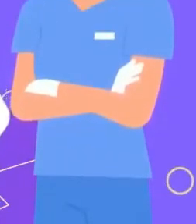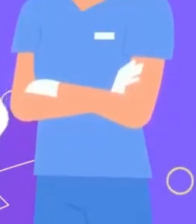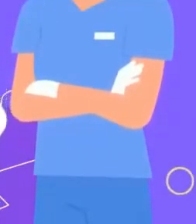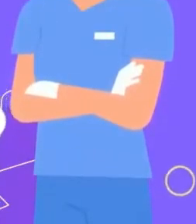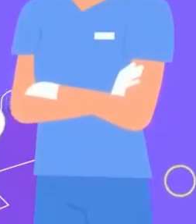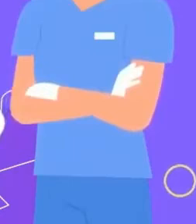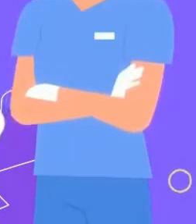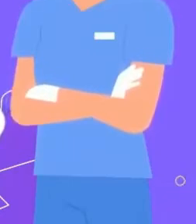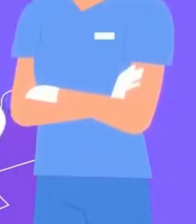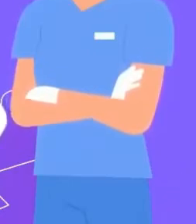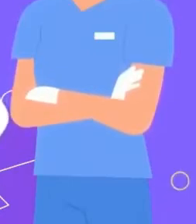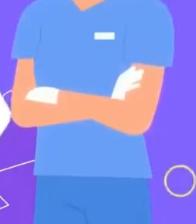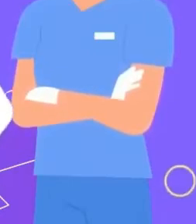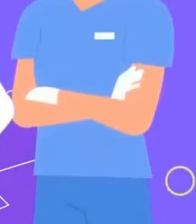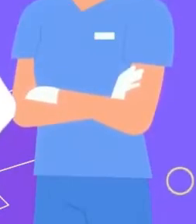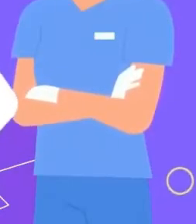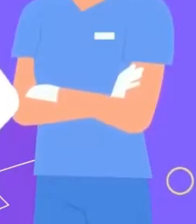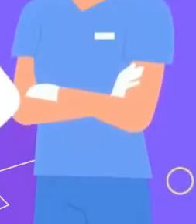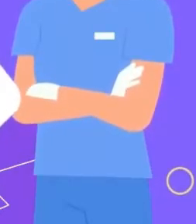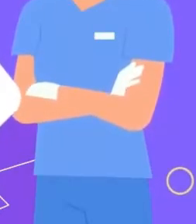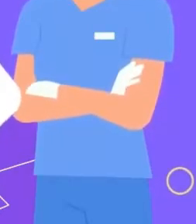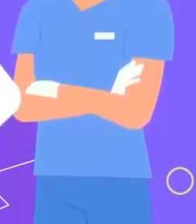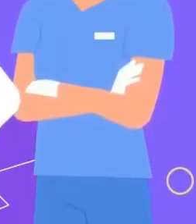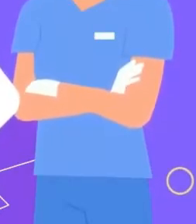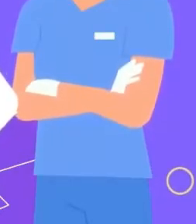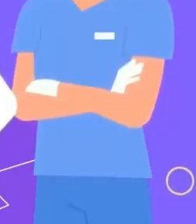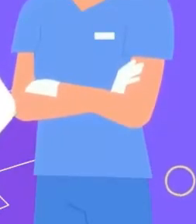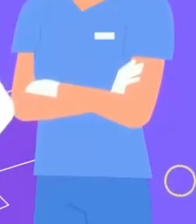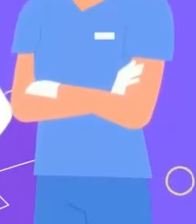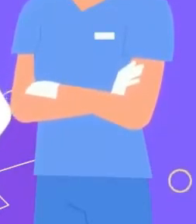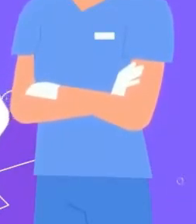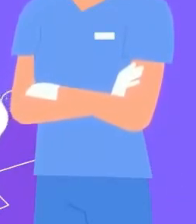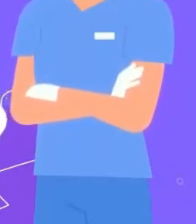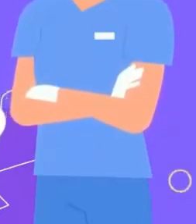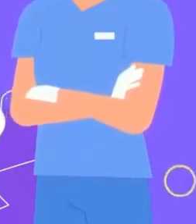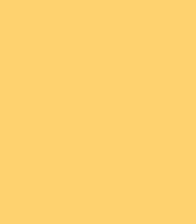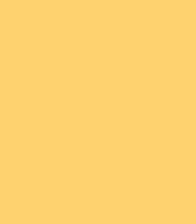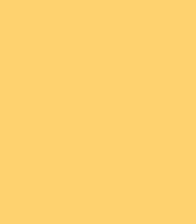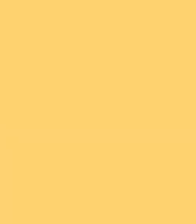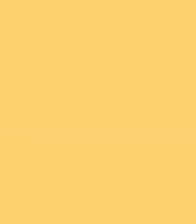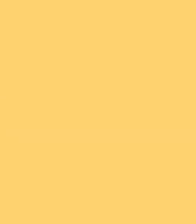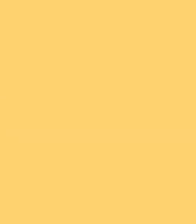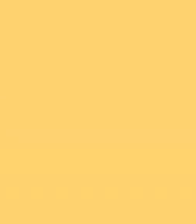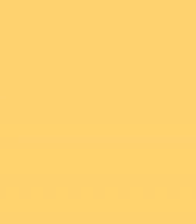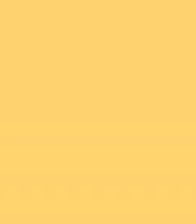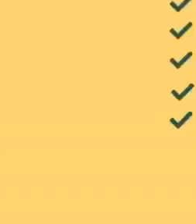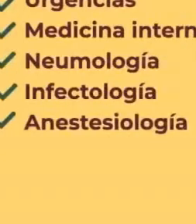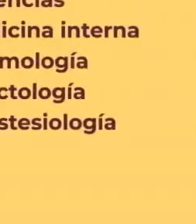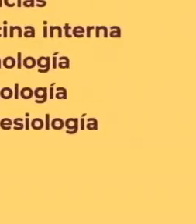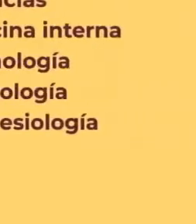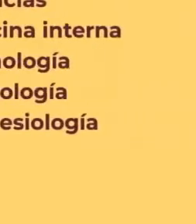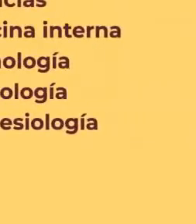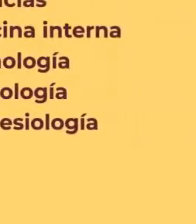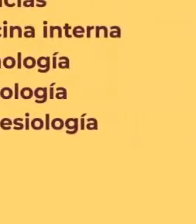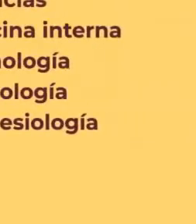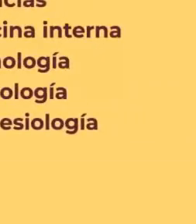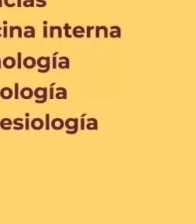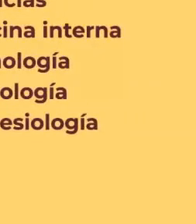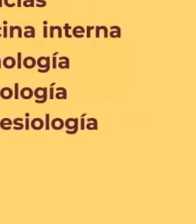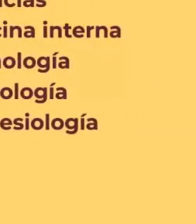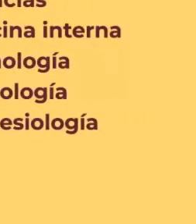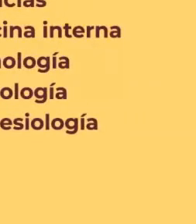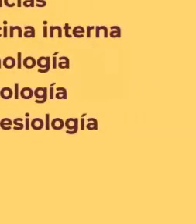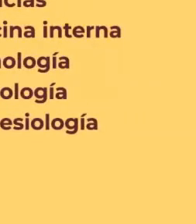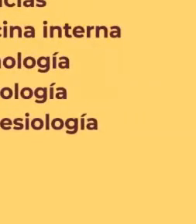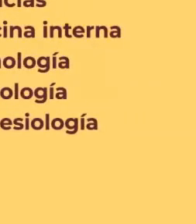y el humanismo de más profesionales médicos y de enfermería. La convocatoria sigue abierta para